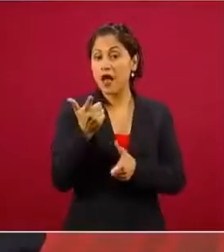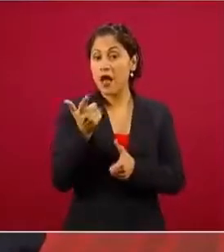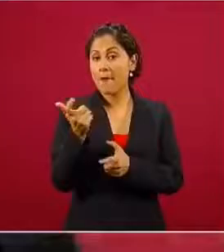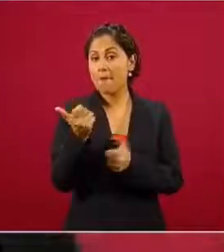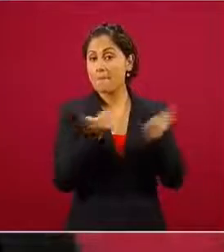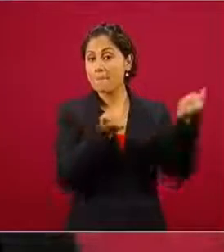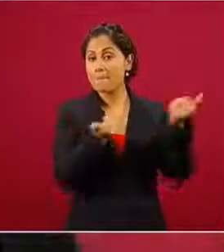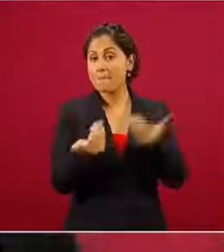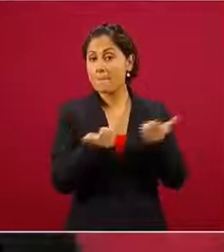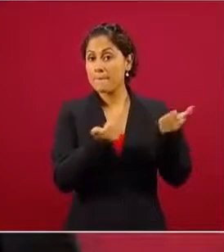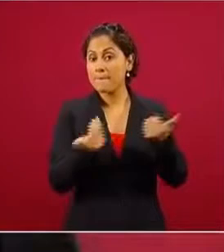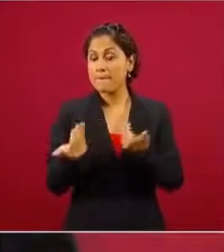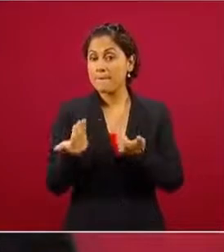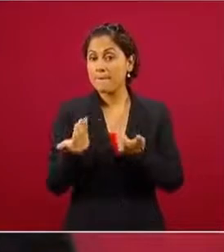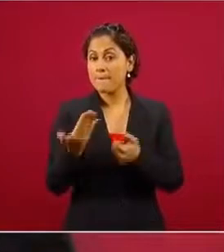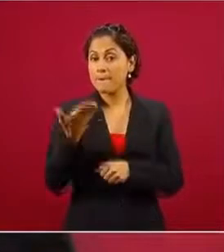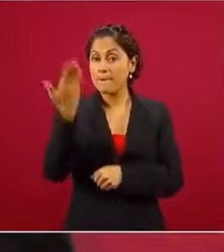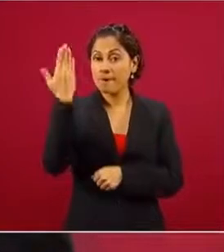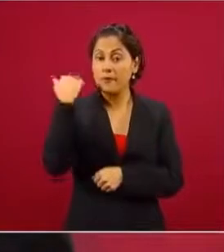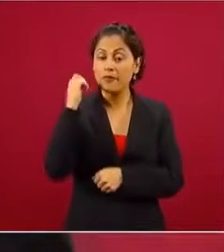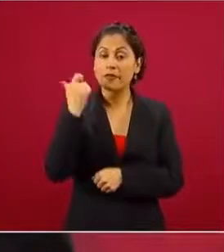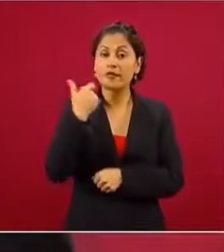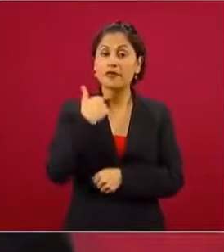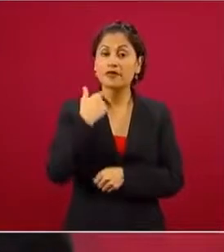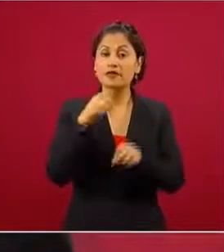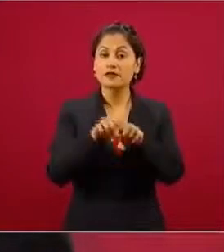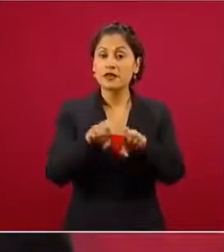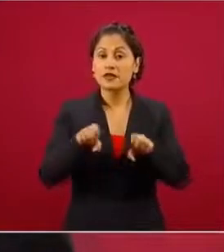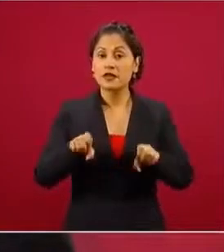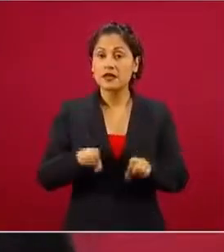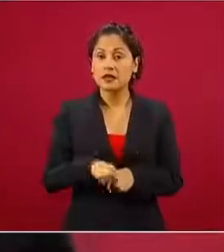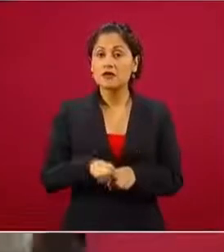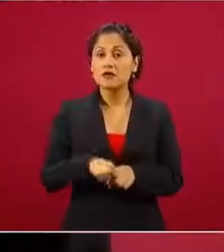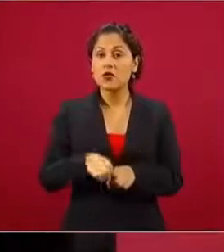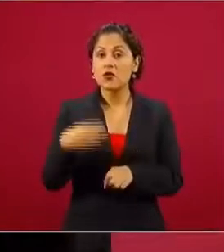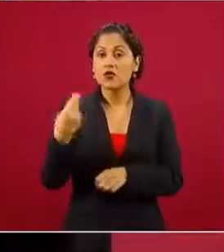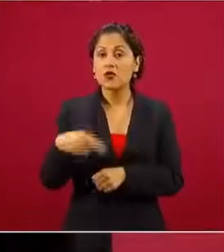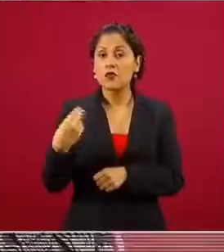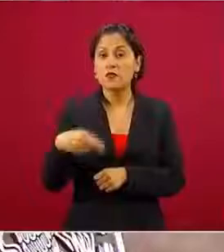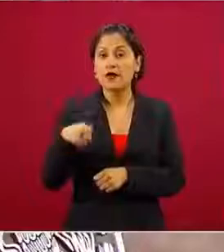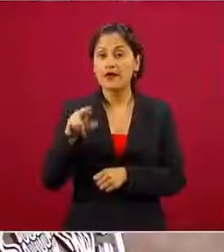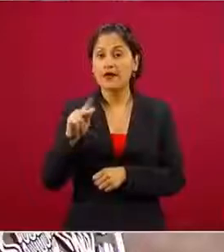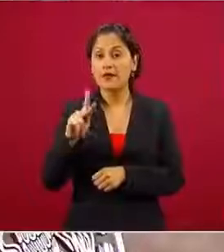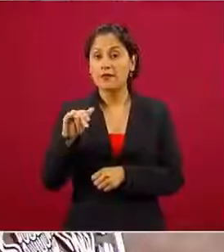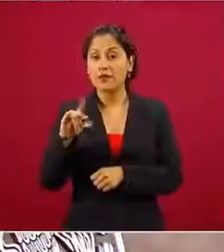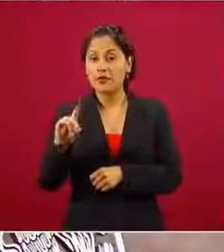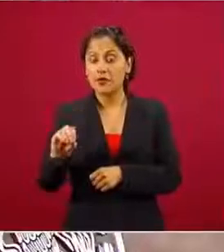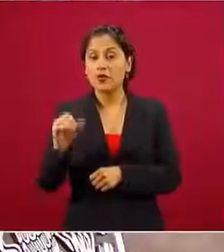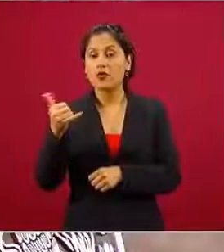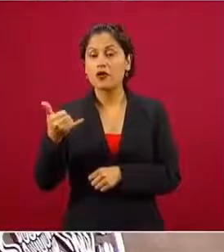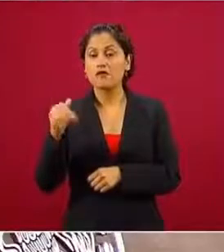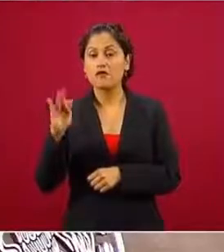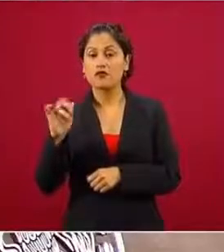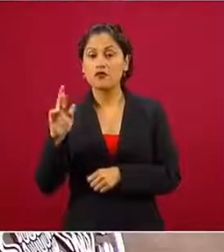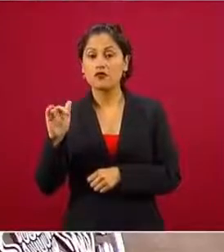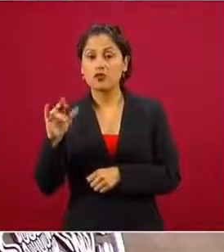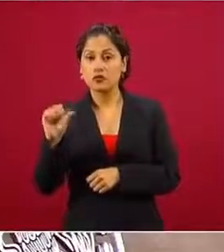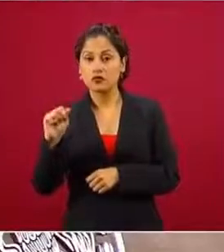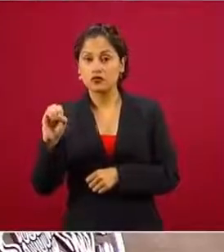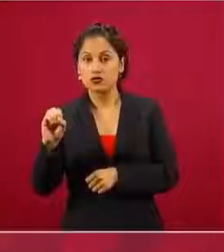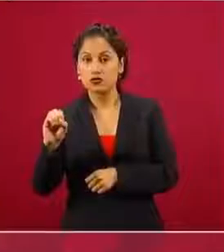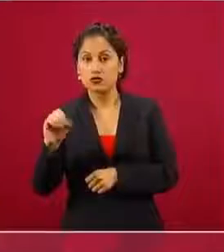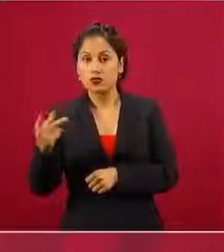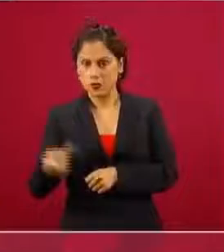en el operativo de Rápido y Furioso, nada más eso. ¿Y por qué lo